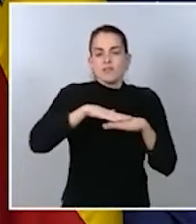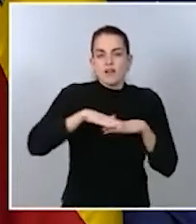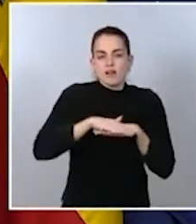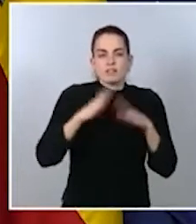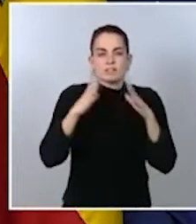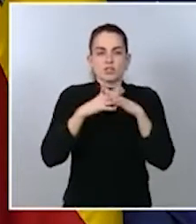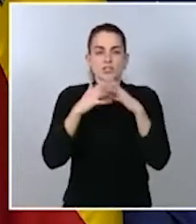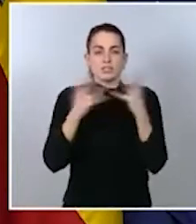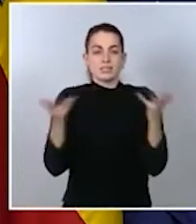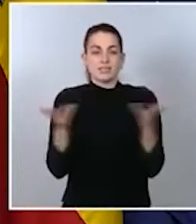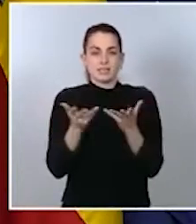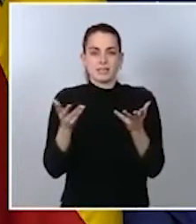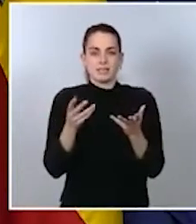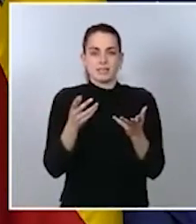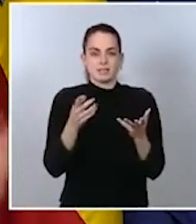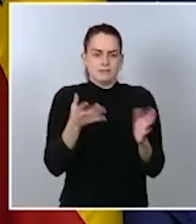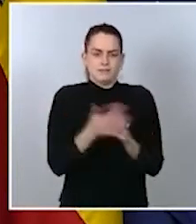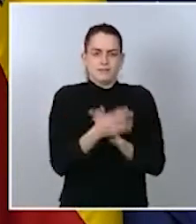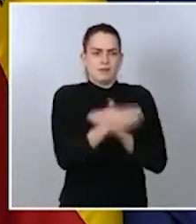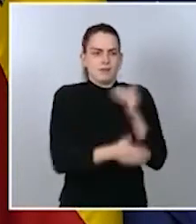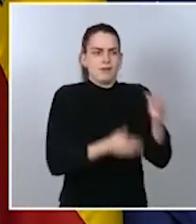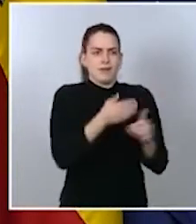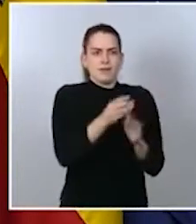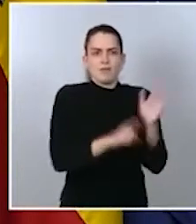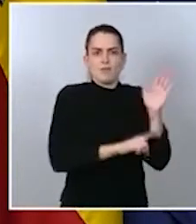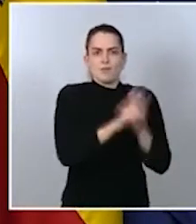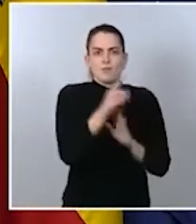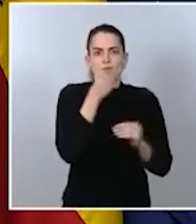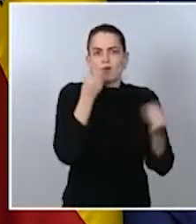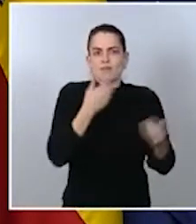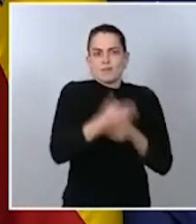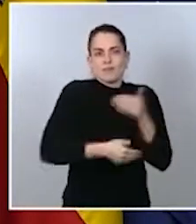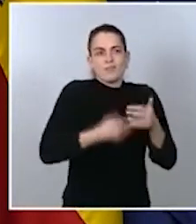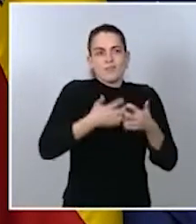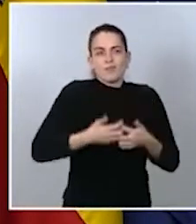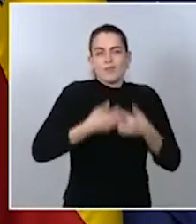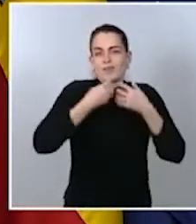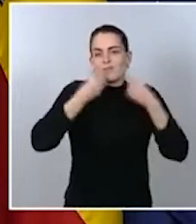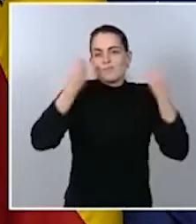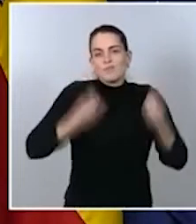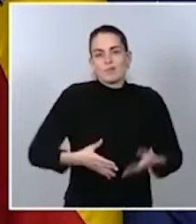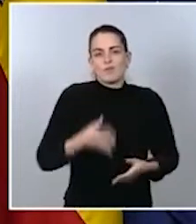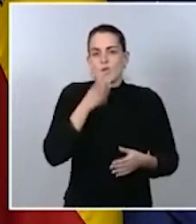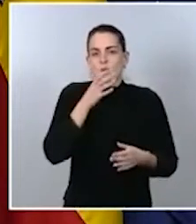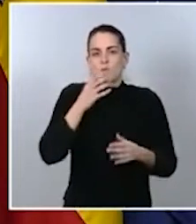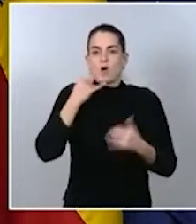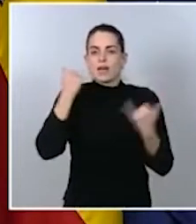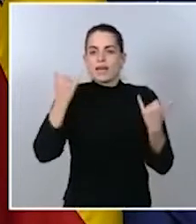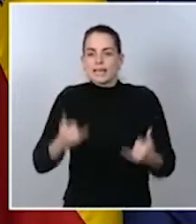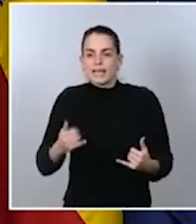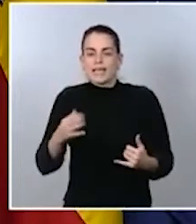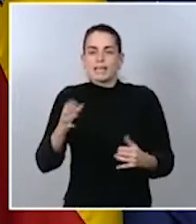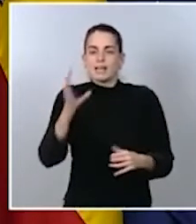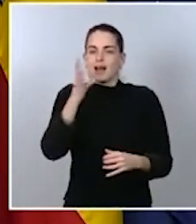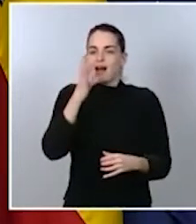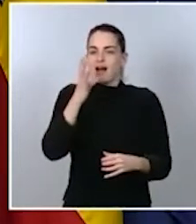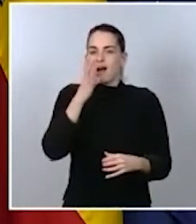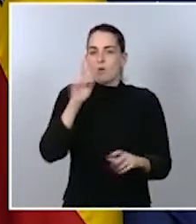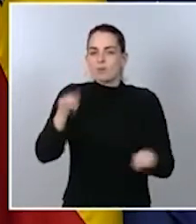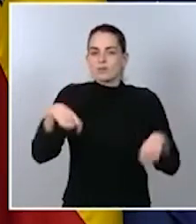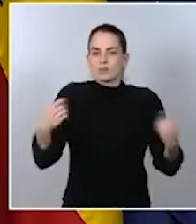hayan funcionado correctamente, que los suministros energéticos de electricidad, de agua potable, que no haya habido